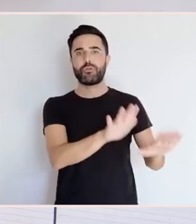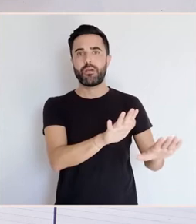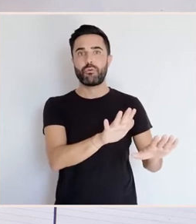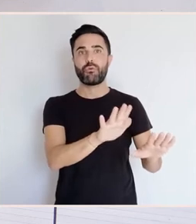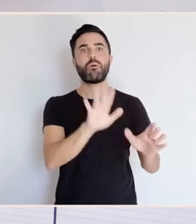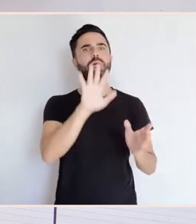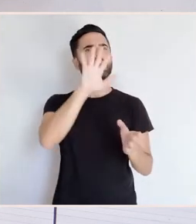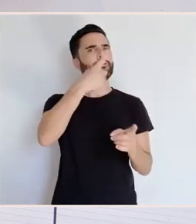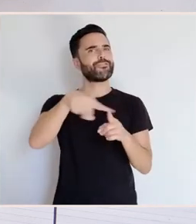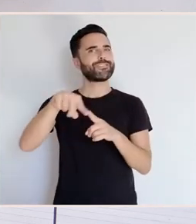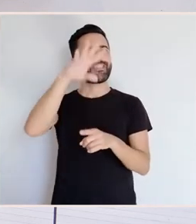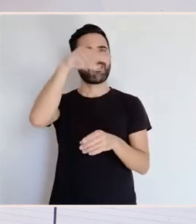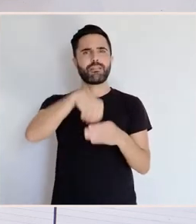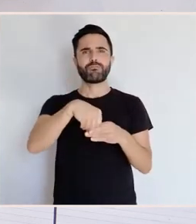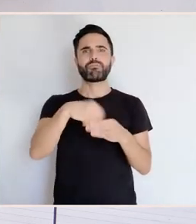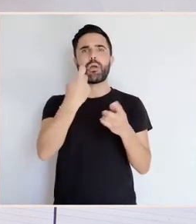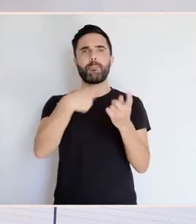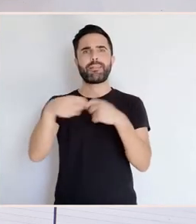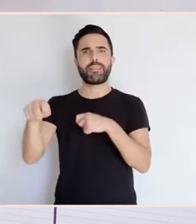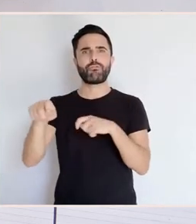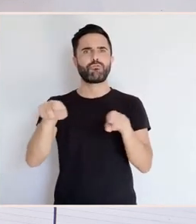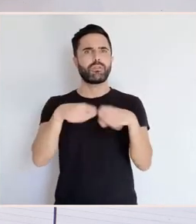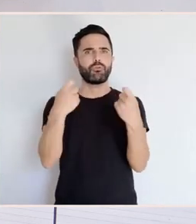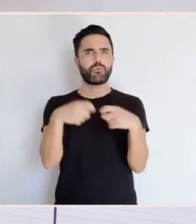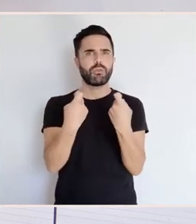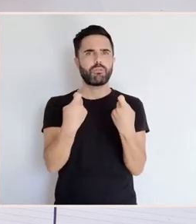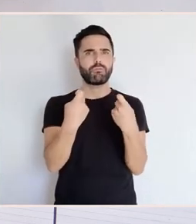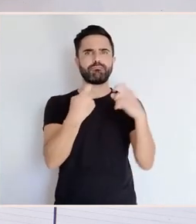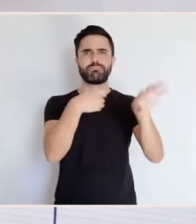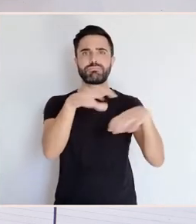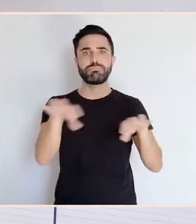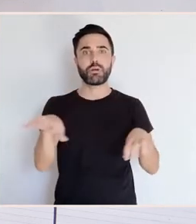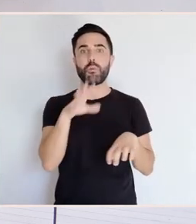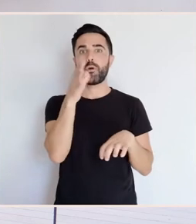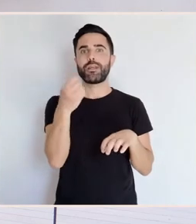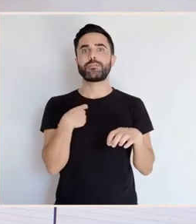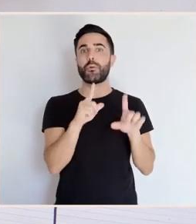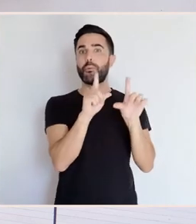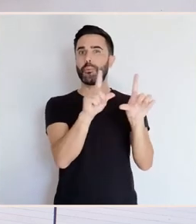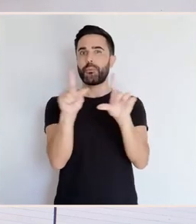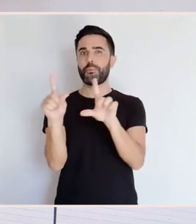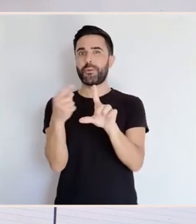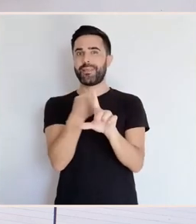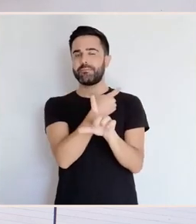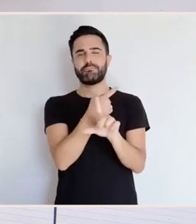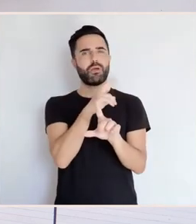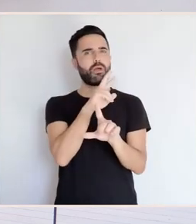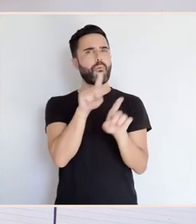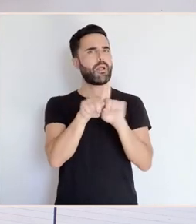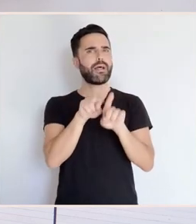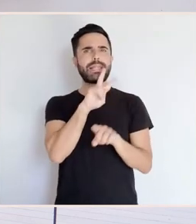razón, estas pezas son un auténtico tesoro, porque forman parte do único que se puido